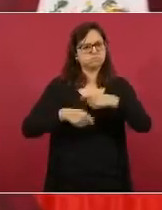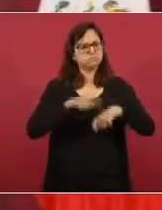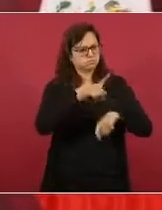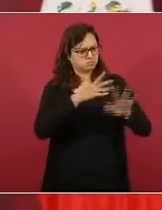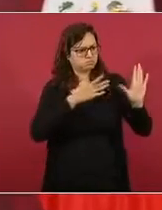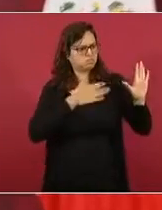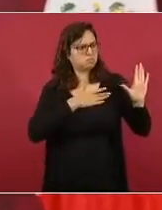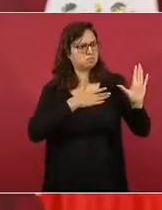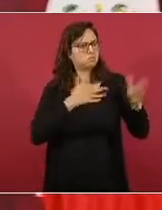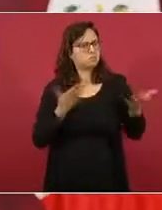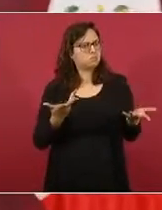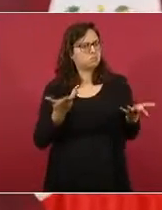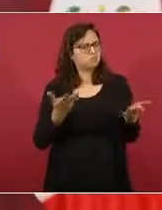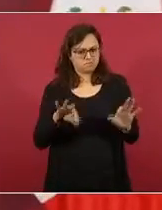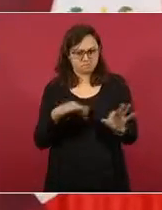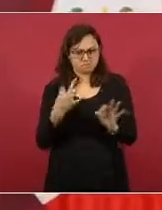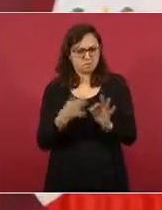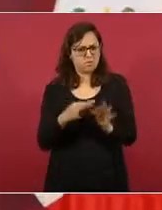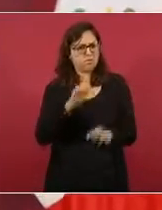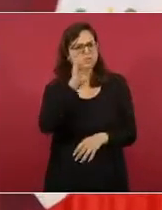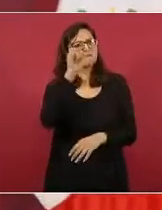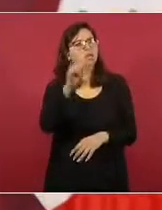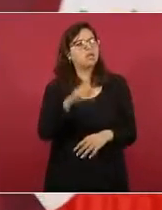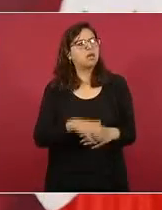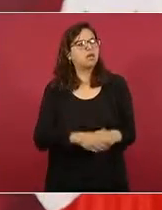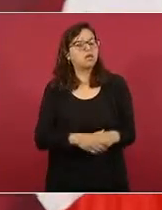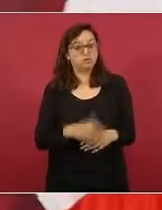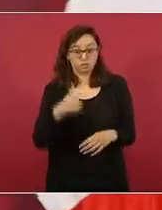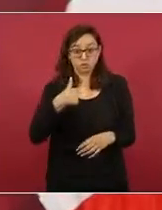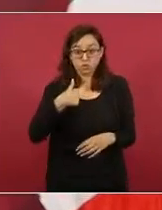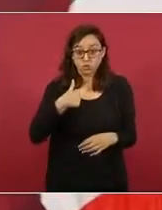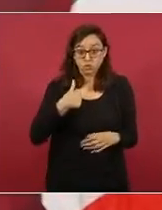Eso no lo voy a hacer.